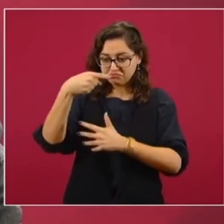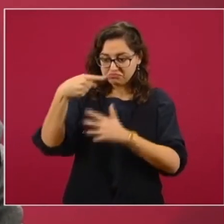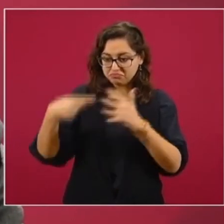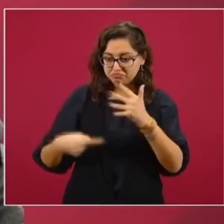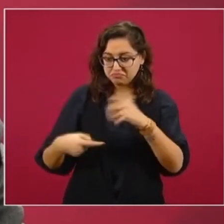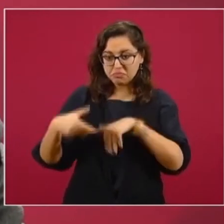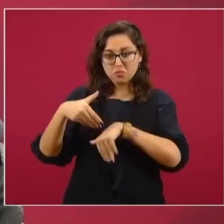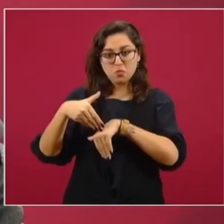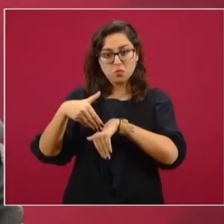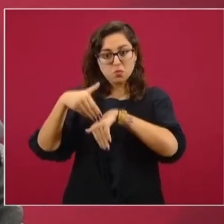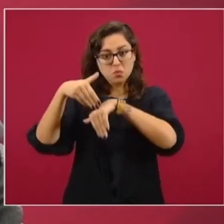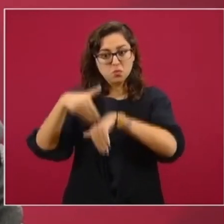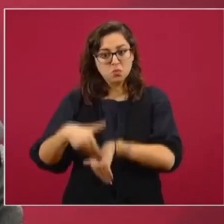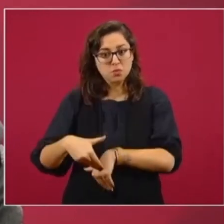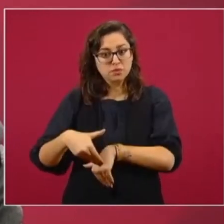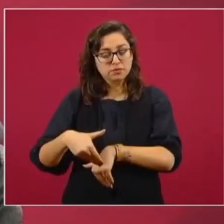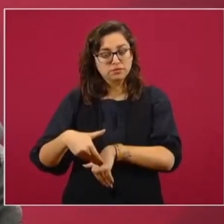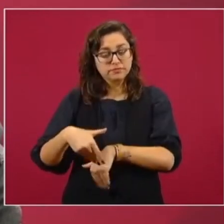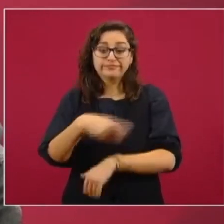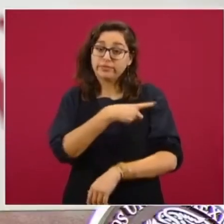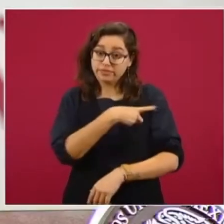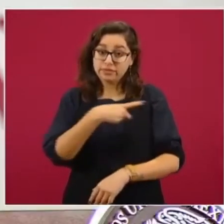en cuanto a política exterior.